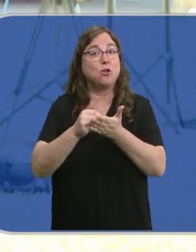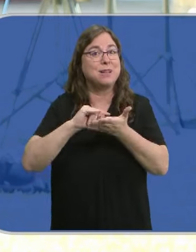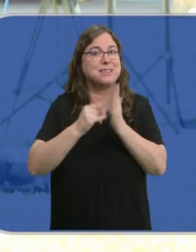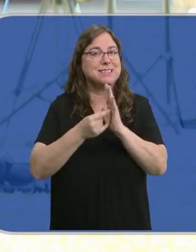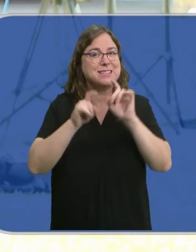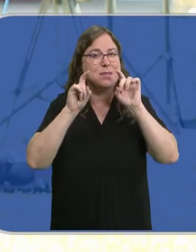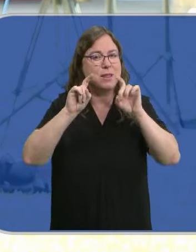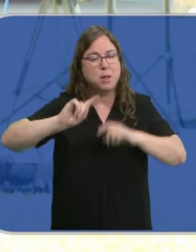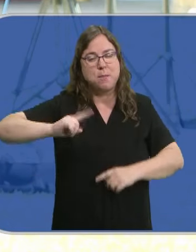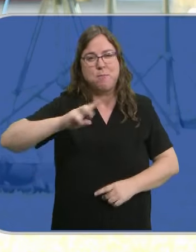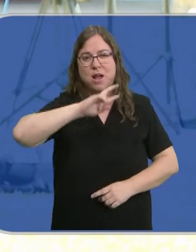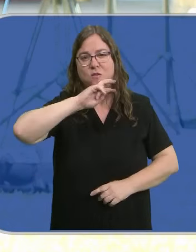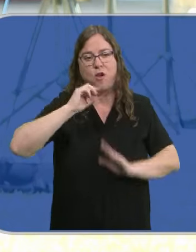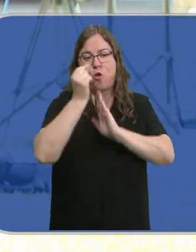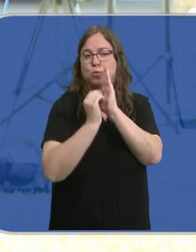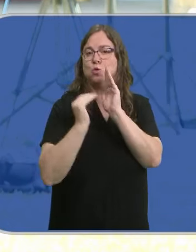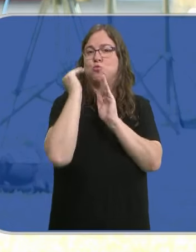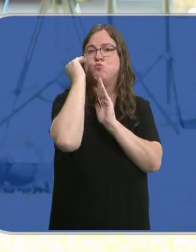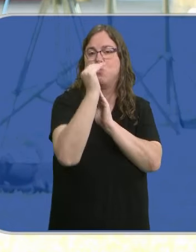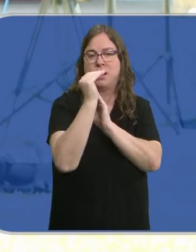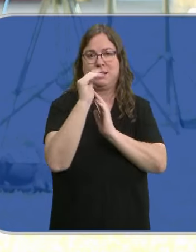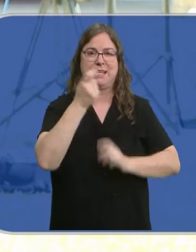el sistema educativo más valorado de España.